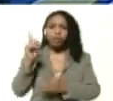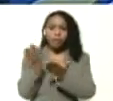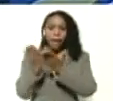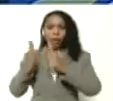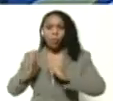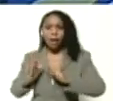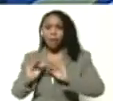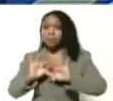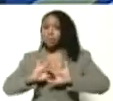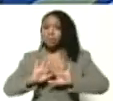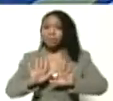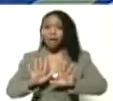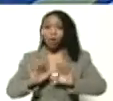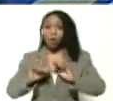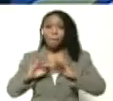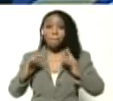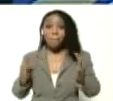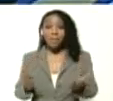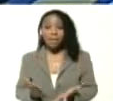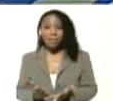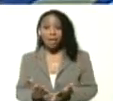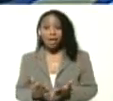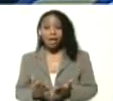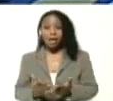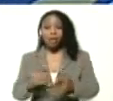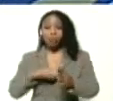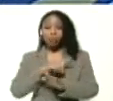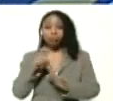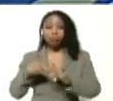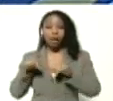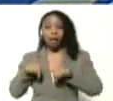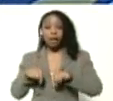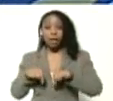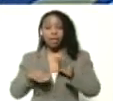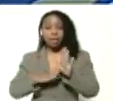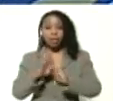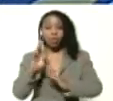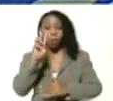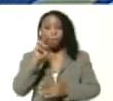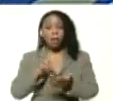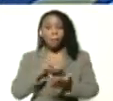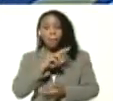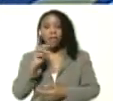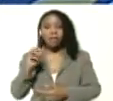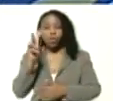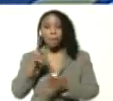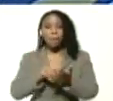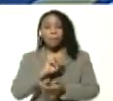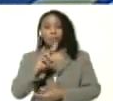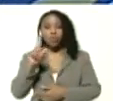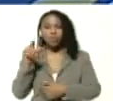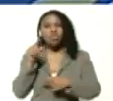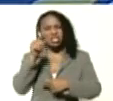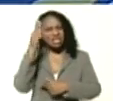con pandemia, que está en pleno desarrollo 2020-2021. Ustedes saben cuánto creció